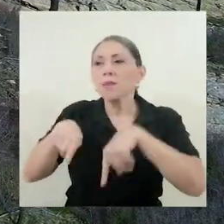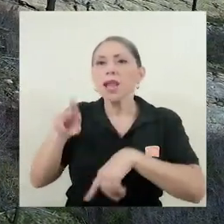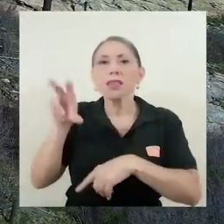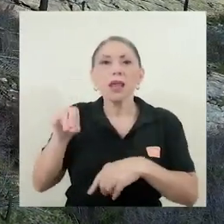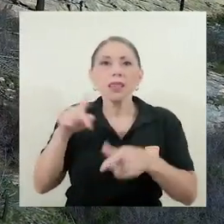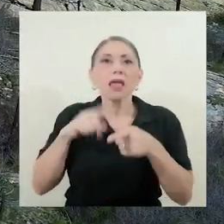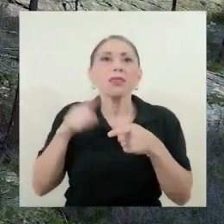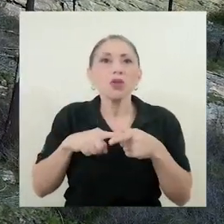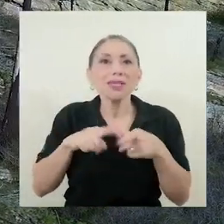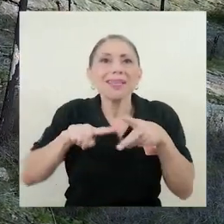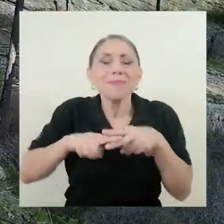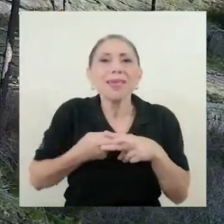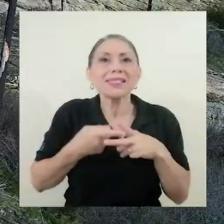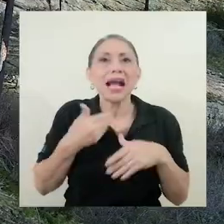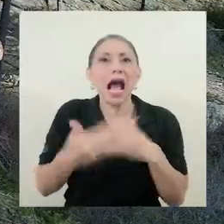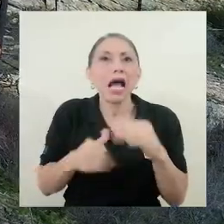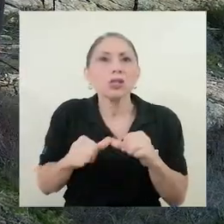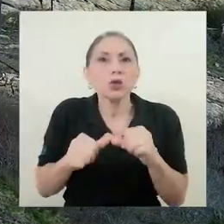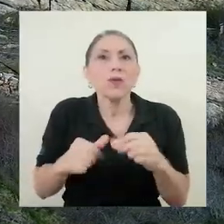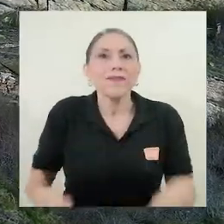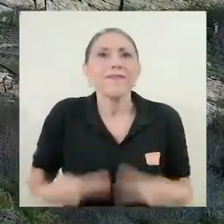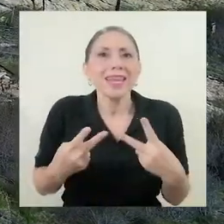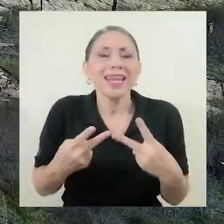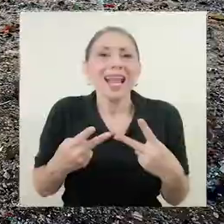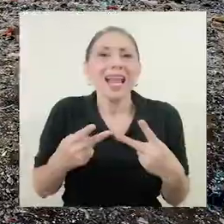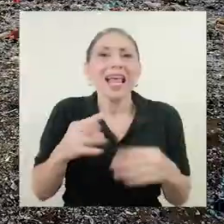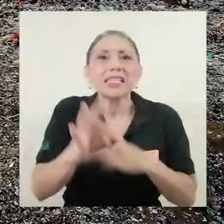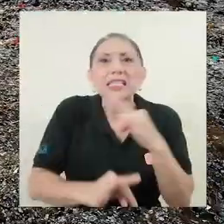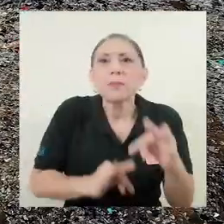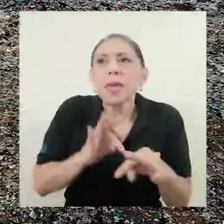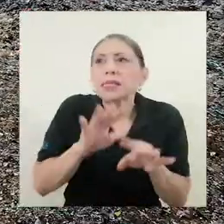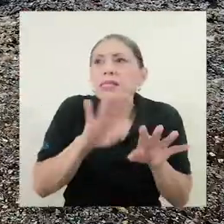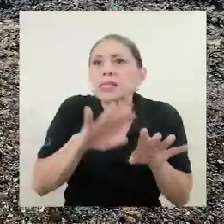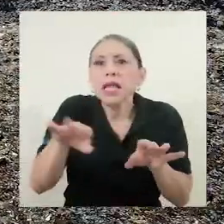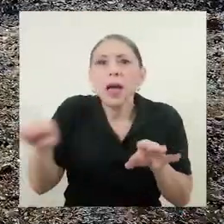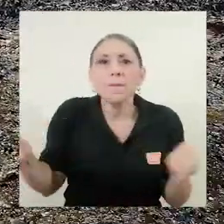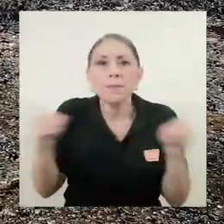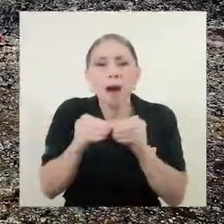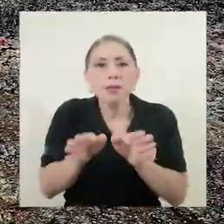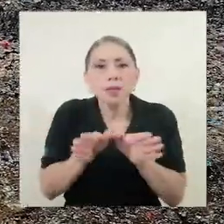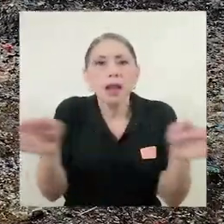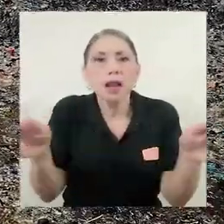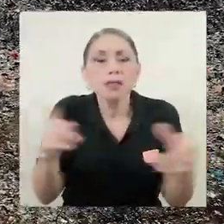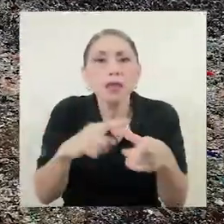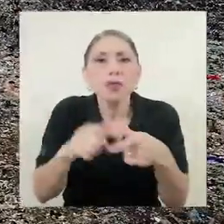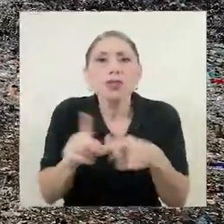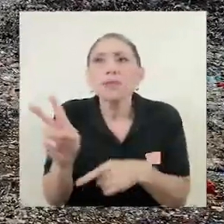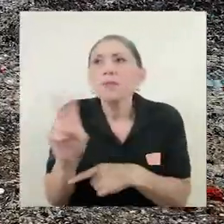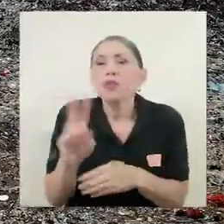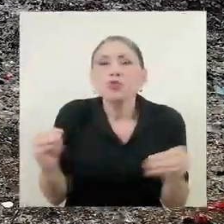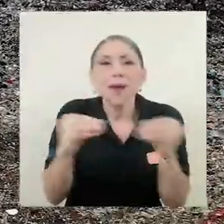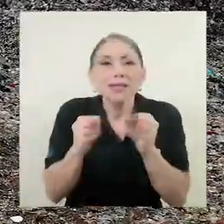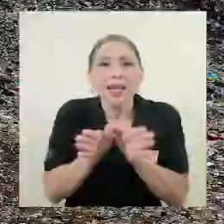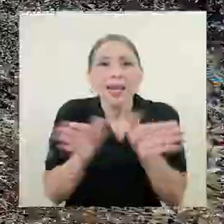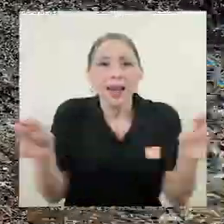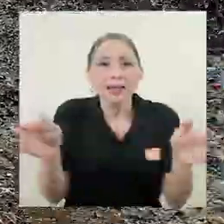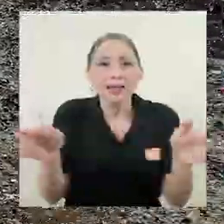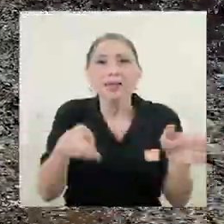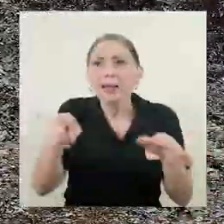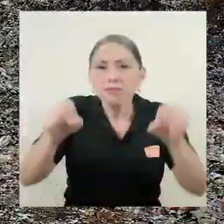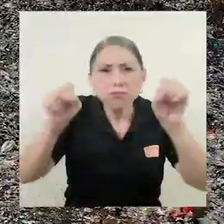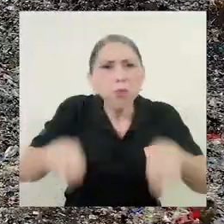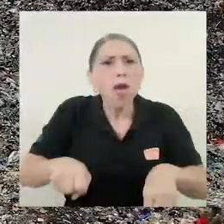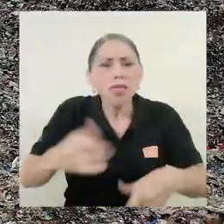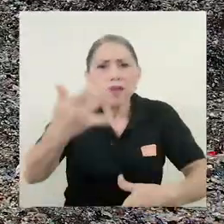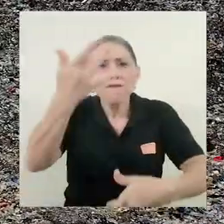empiezan a sobrevivir nada más las especies más generalistas. Entonces, también empiezan a haber virus más generalistas que